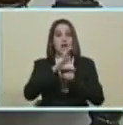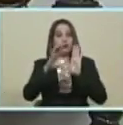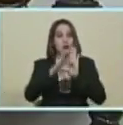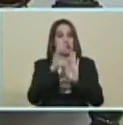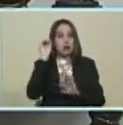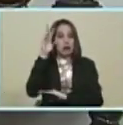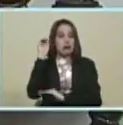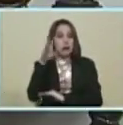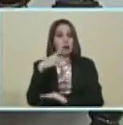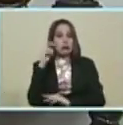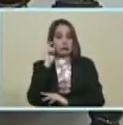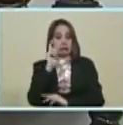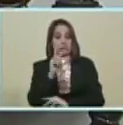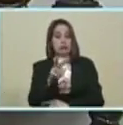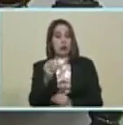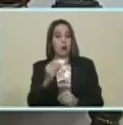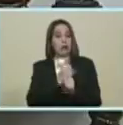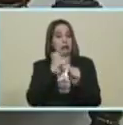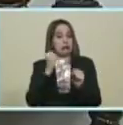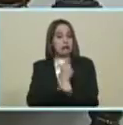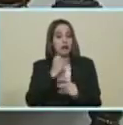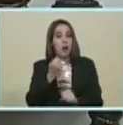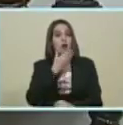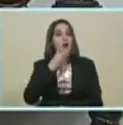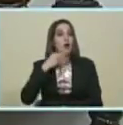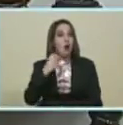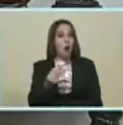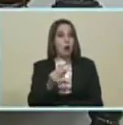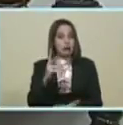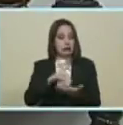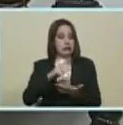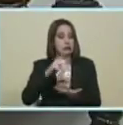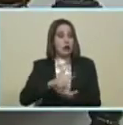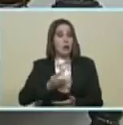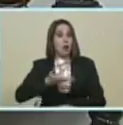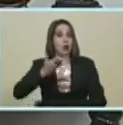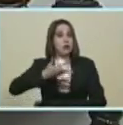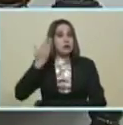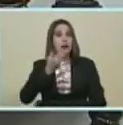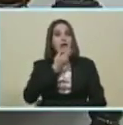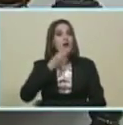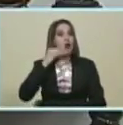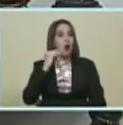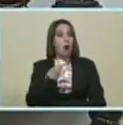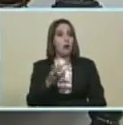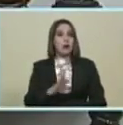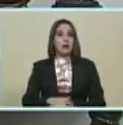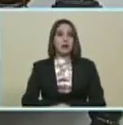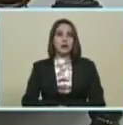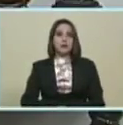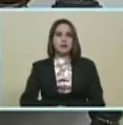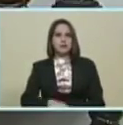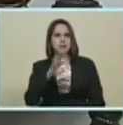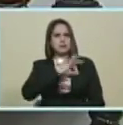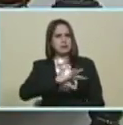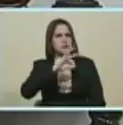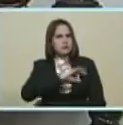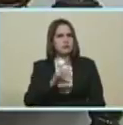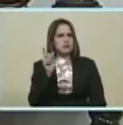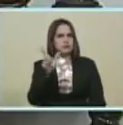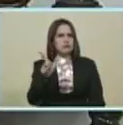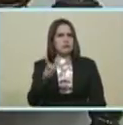...hay que ver... ...lo que es... ...el papel y el peso... ...que juega la juventud... ...socialista... ...la juventud